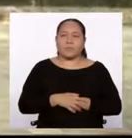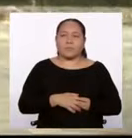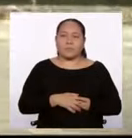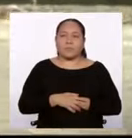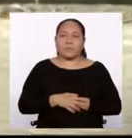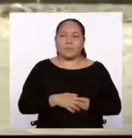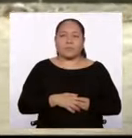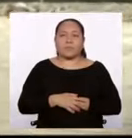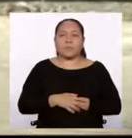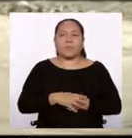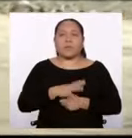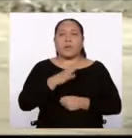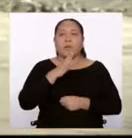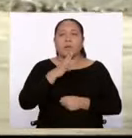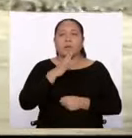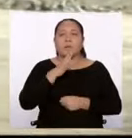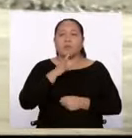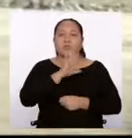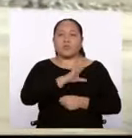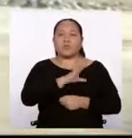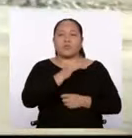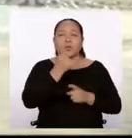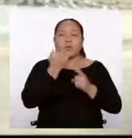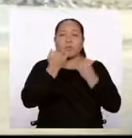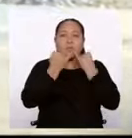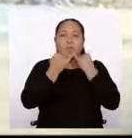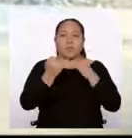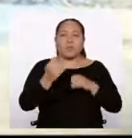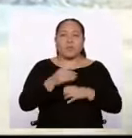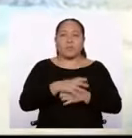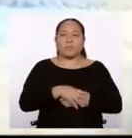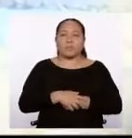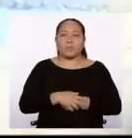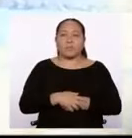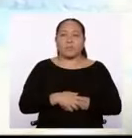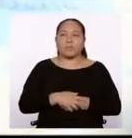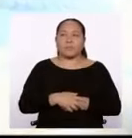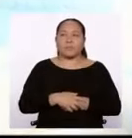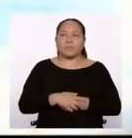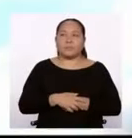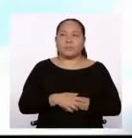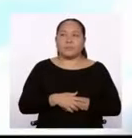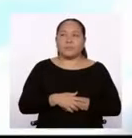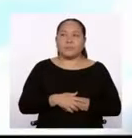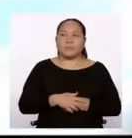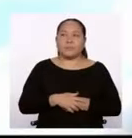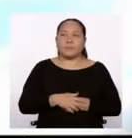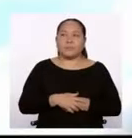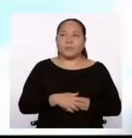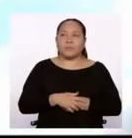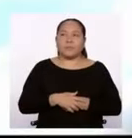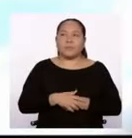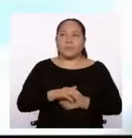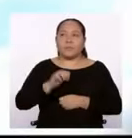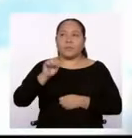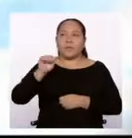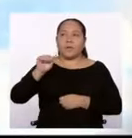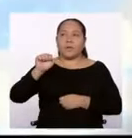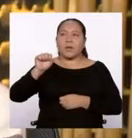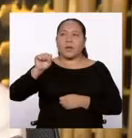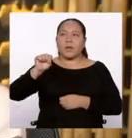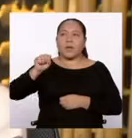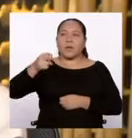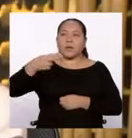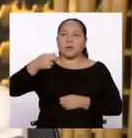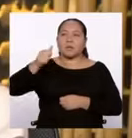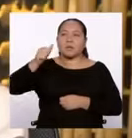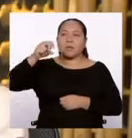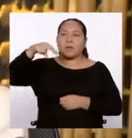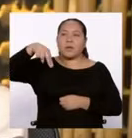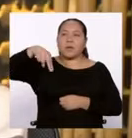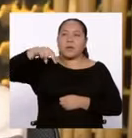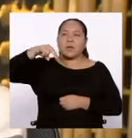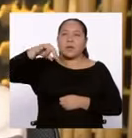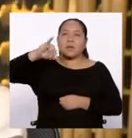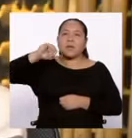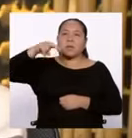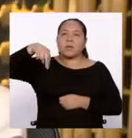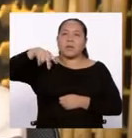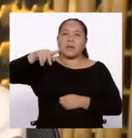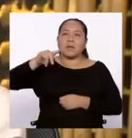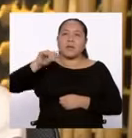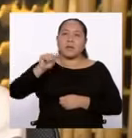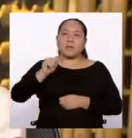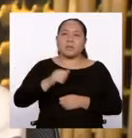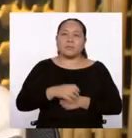se canche, cameta, se canche, cameta. Estamos ahí dando